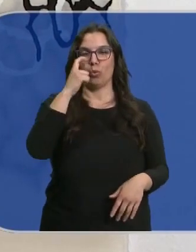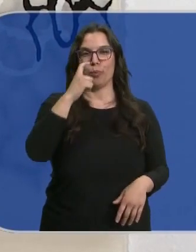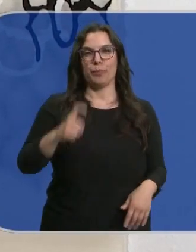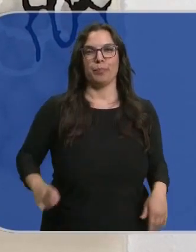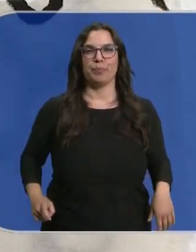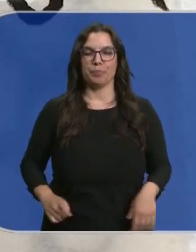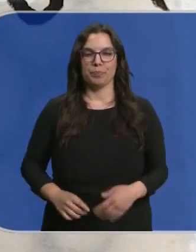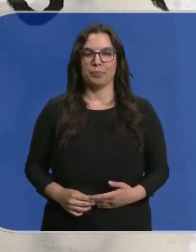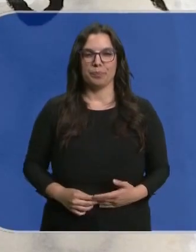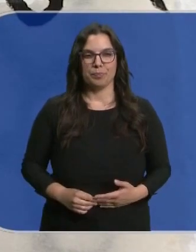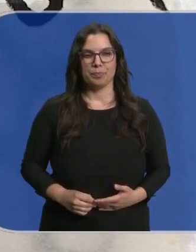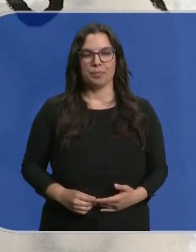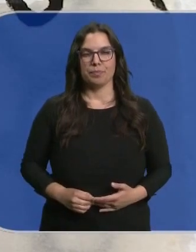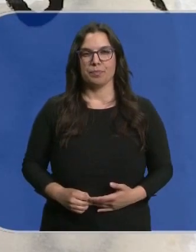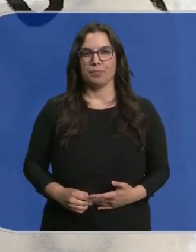junio.